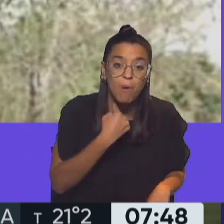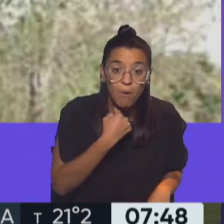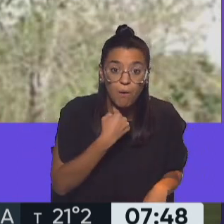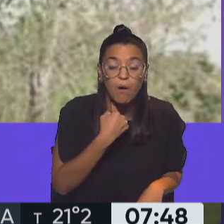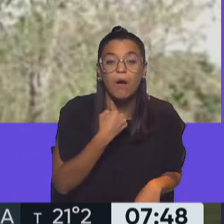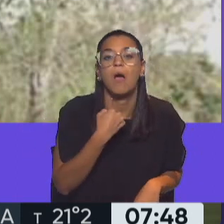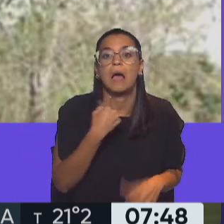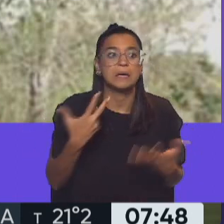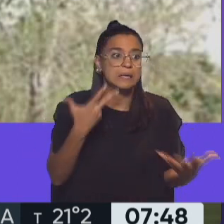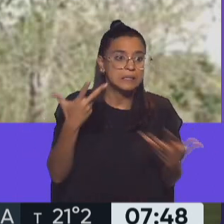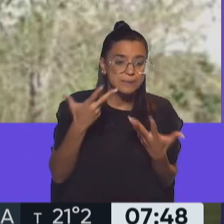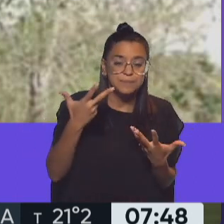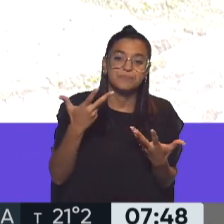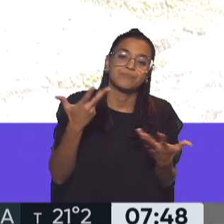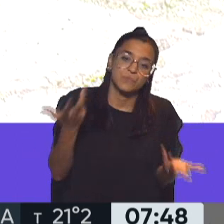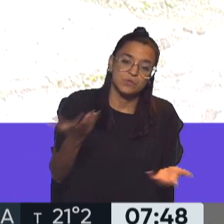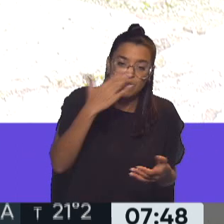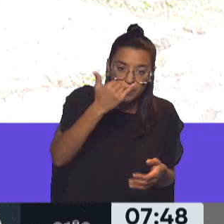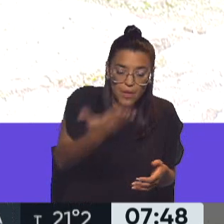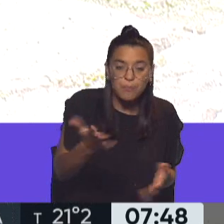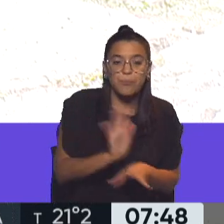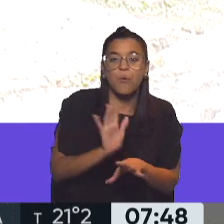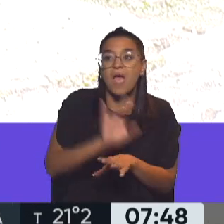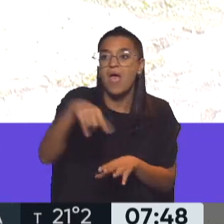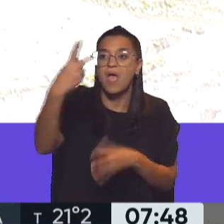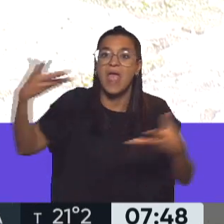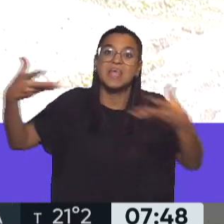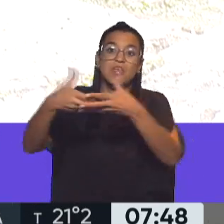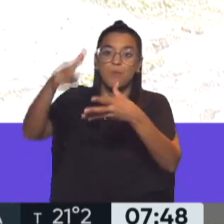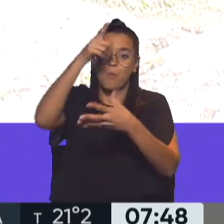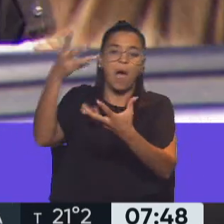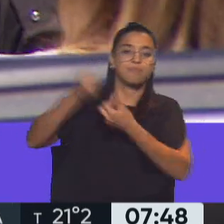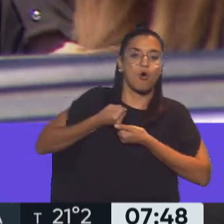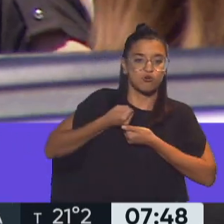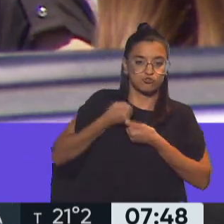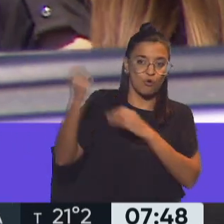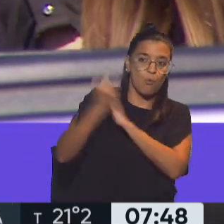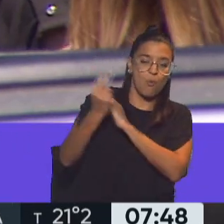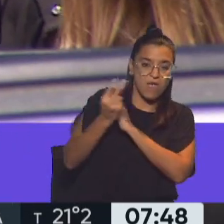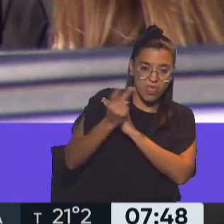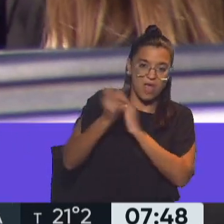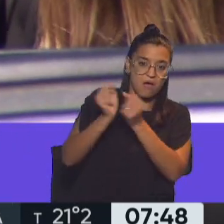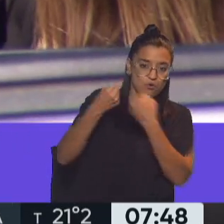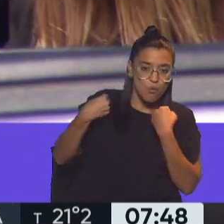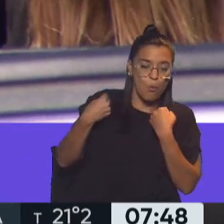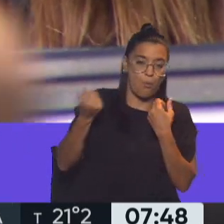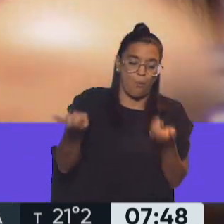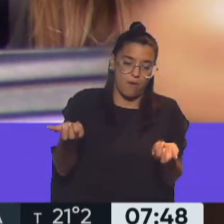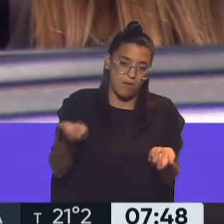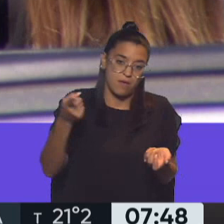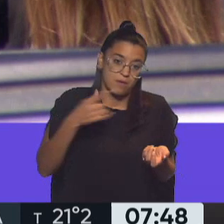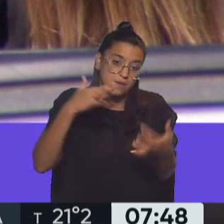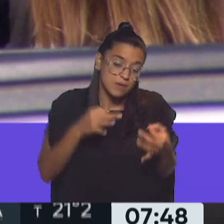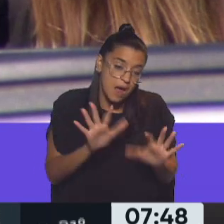atrocidades, después reciba por parte de la fuerza apoyo en vez de realmente, bueno, lo que realmente